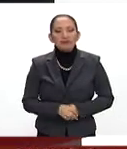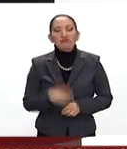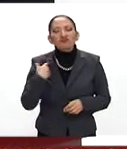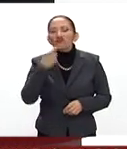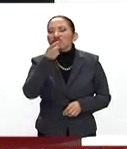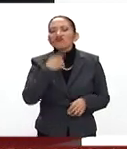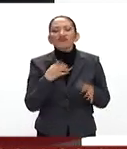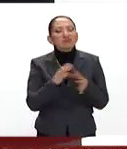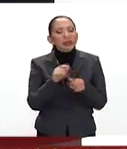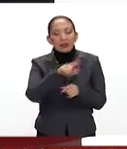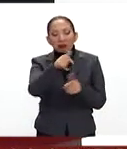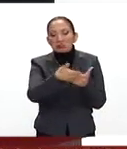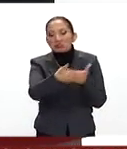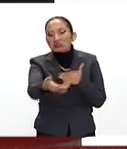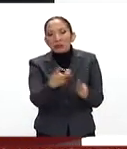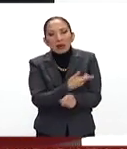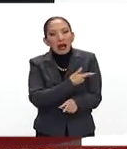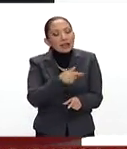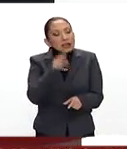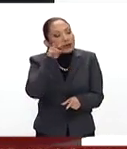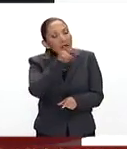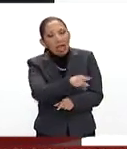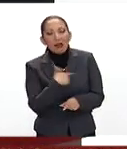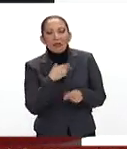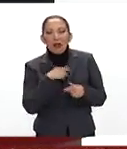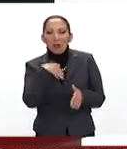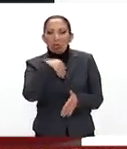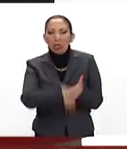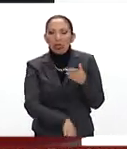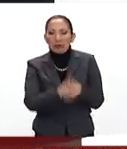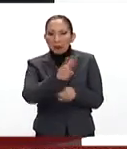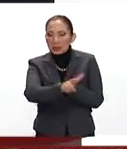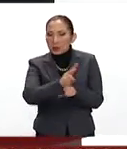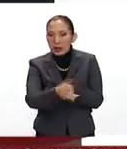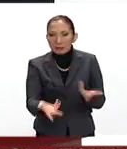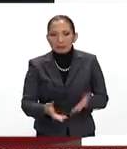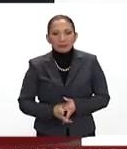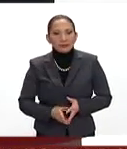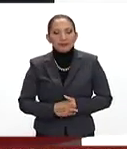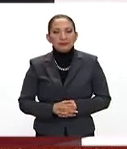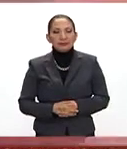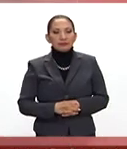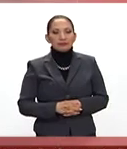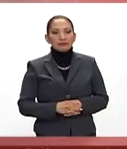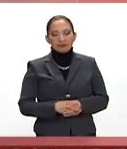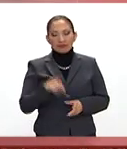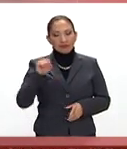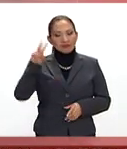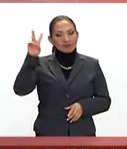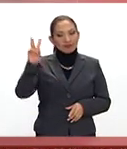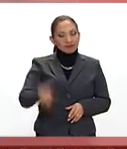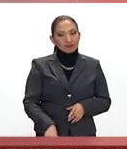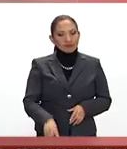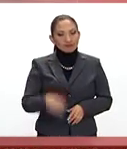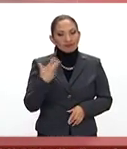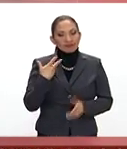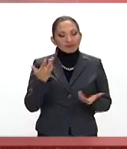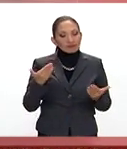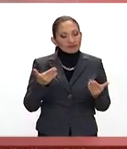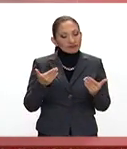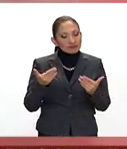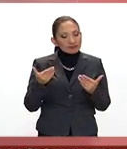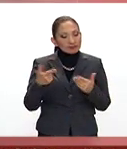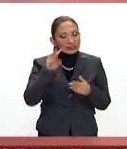Platícanos qué sigue a partir de este escenario poco alentador en Venezuela. Sí, efectivamente, Omar, días de